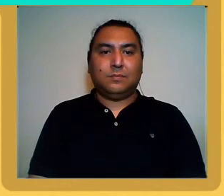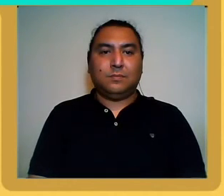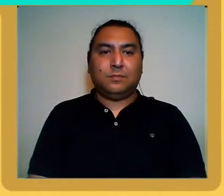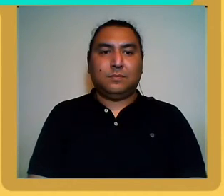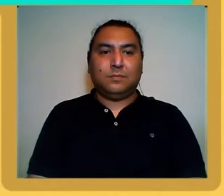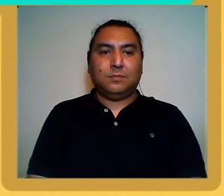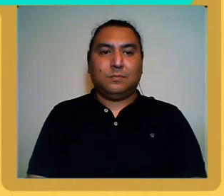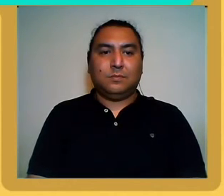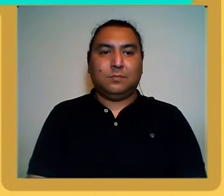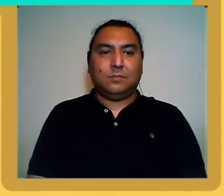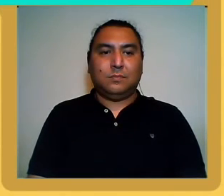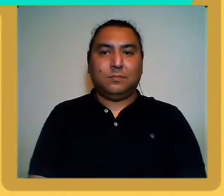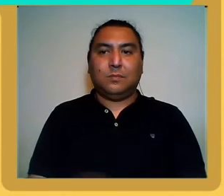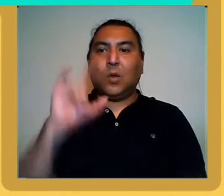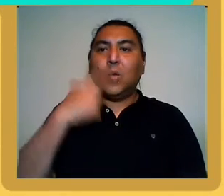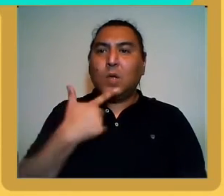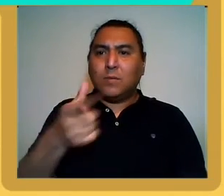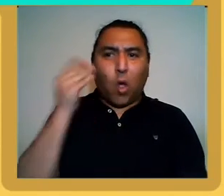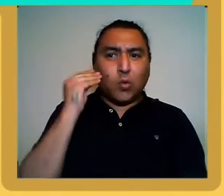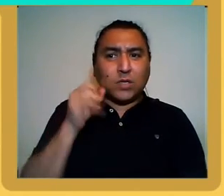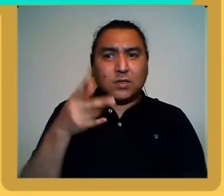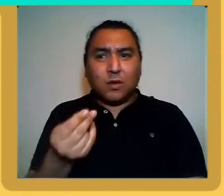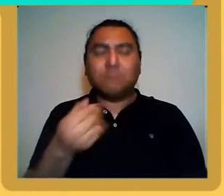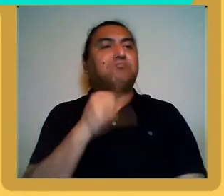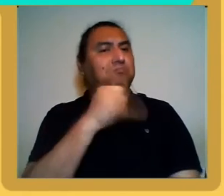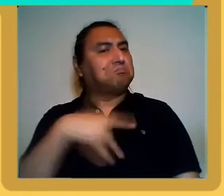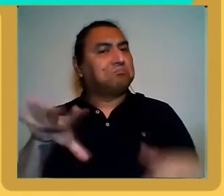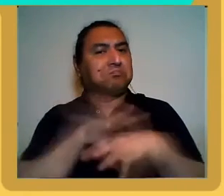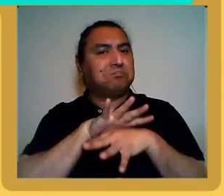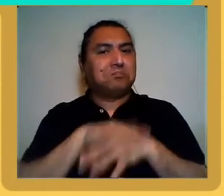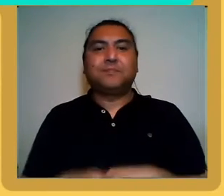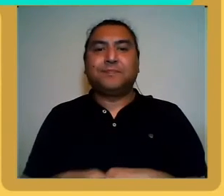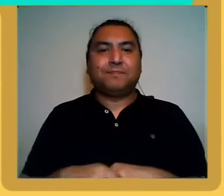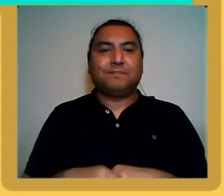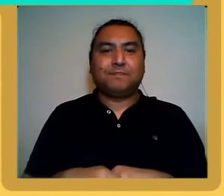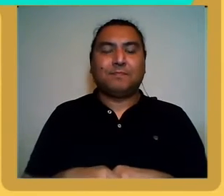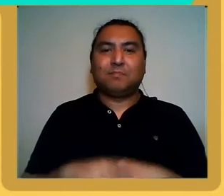Luis, vos nos escuchás. Sí, perfecto. Ah, perfecto, ahí estamos.